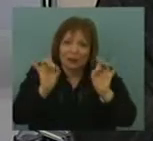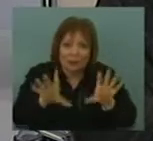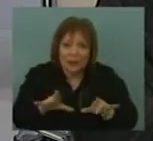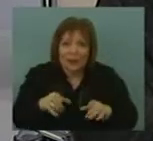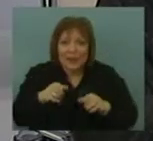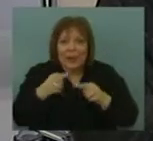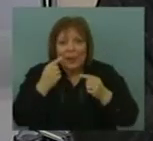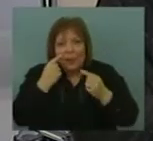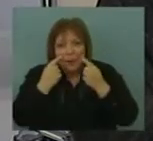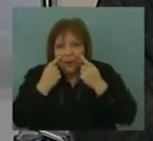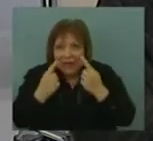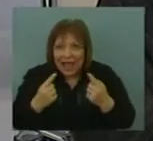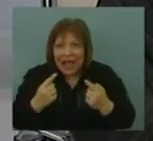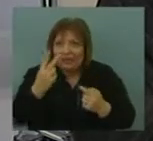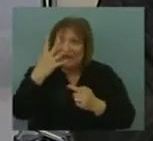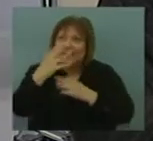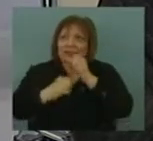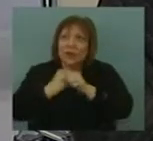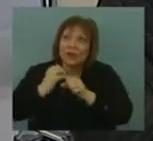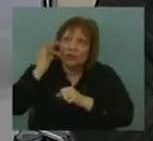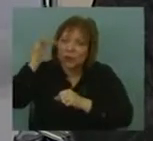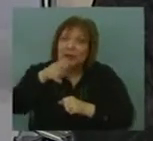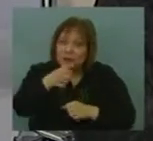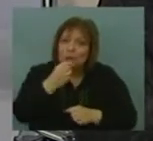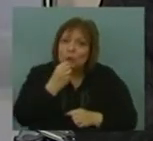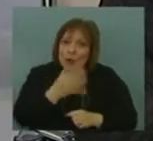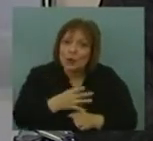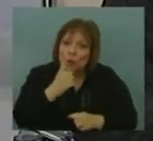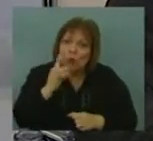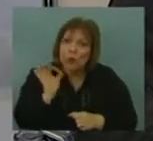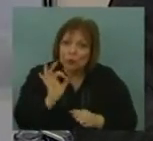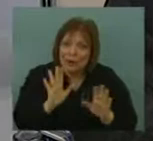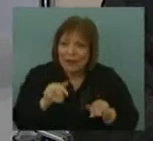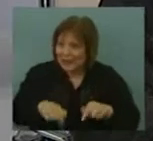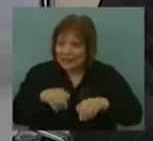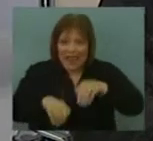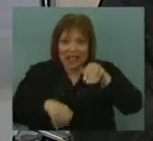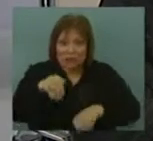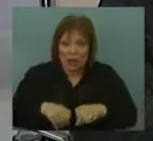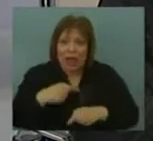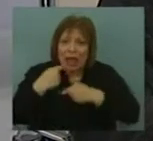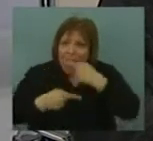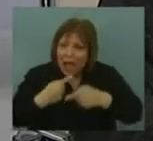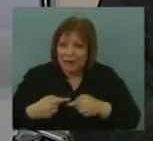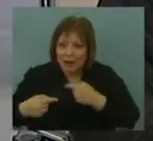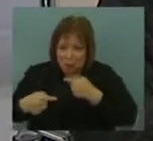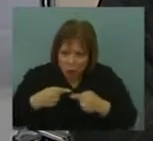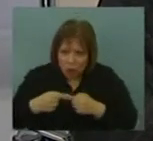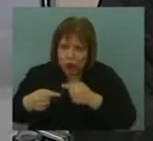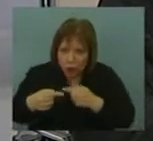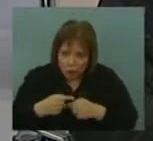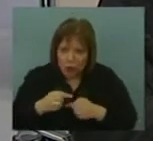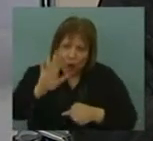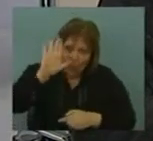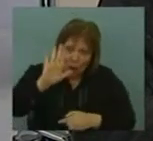ejercicio de mirar el Uruguay en 25 años es muy oportuno, sobre todo en un año electoral, donde se habla mucho del corto plazo y de